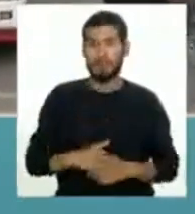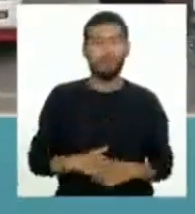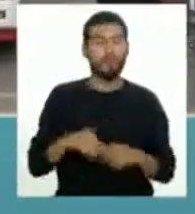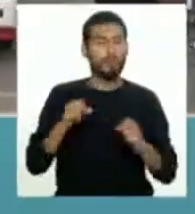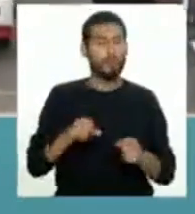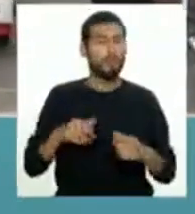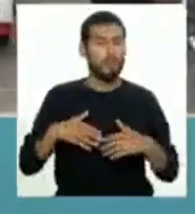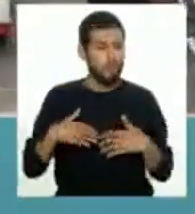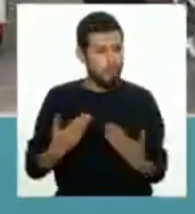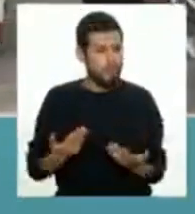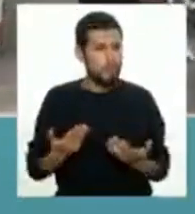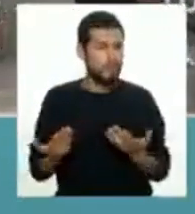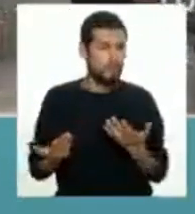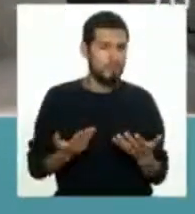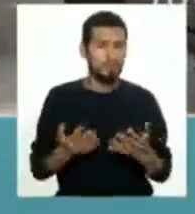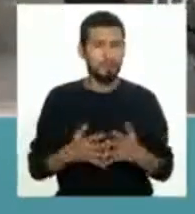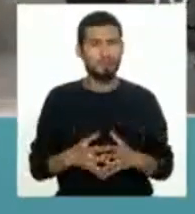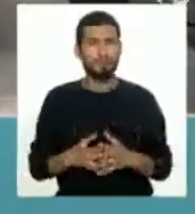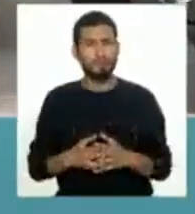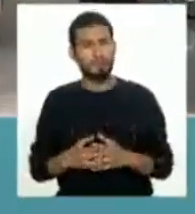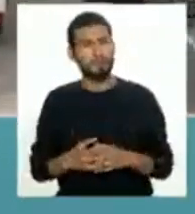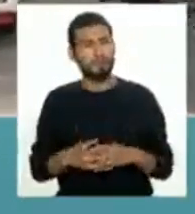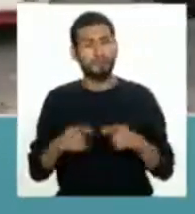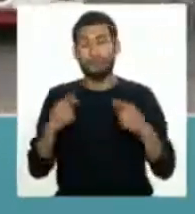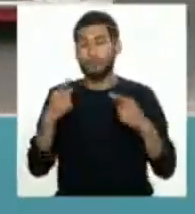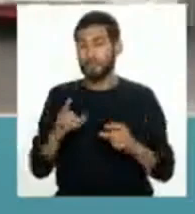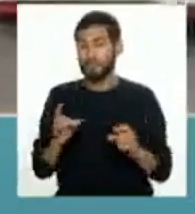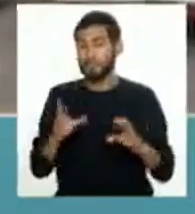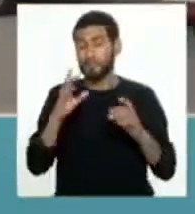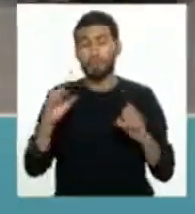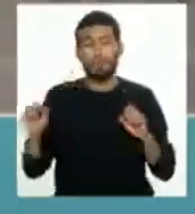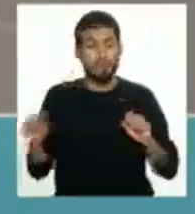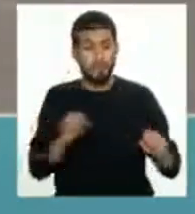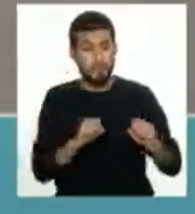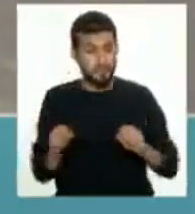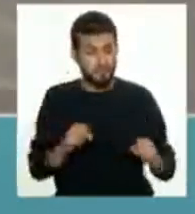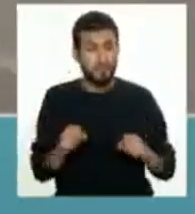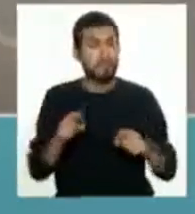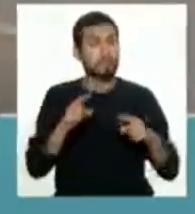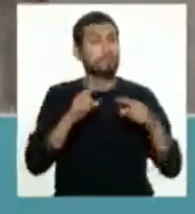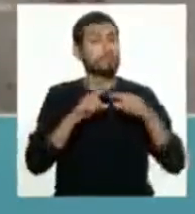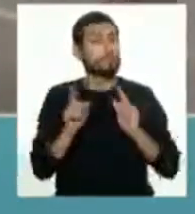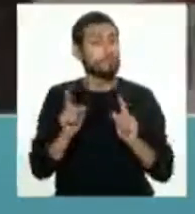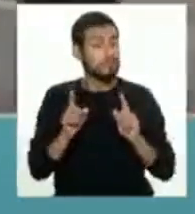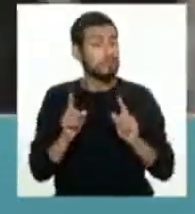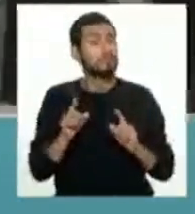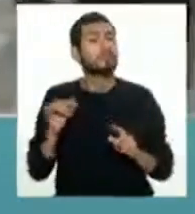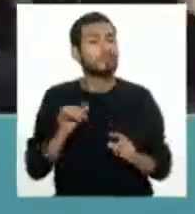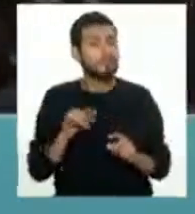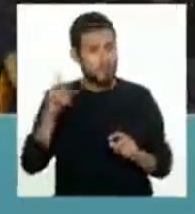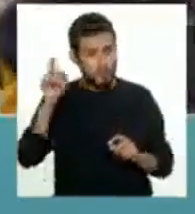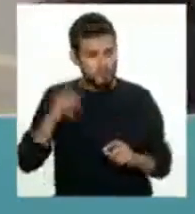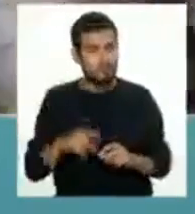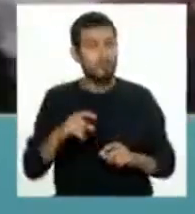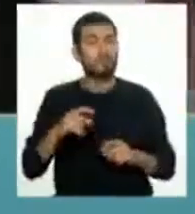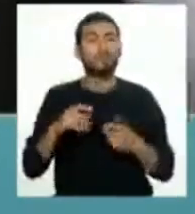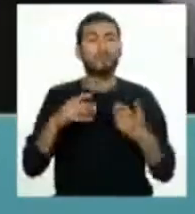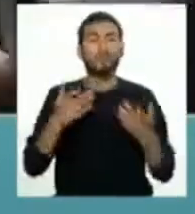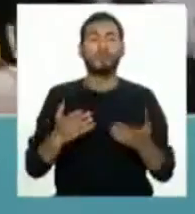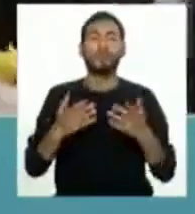para poder, digamos, ante la ocurrencia de un evento sísmico, pero sin embargo, también se tiene que seguir